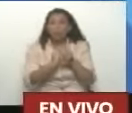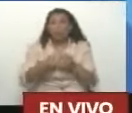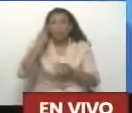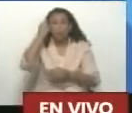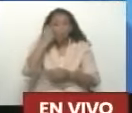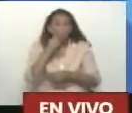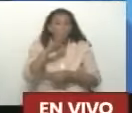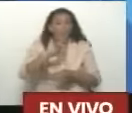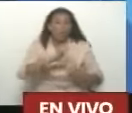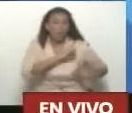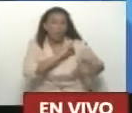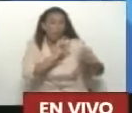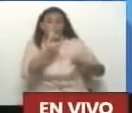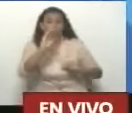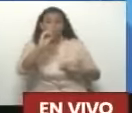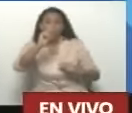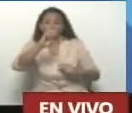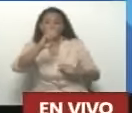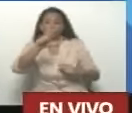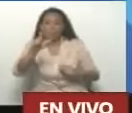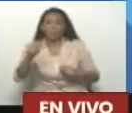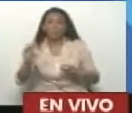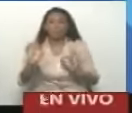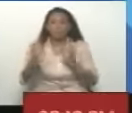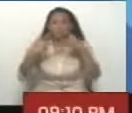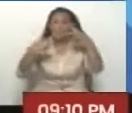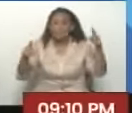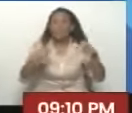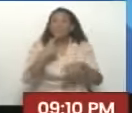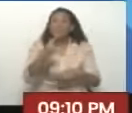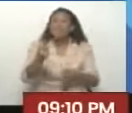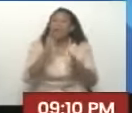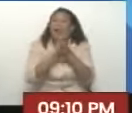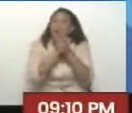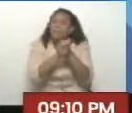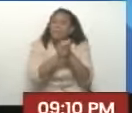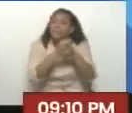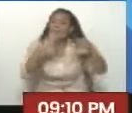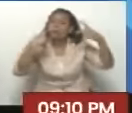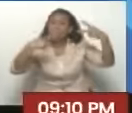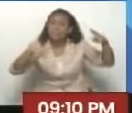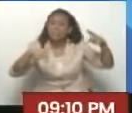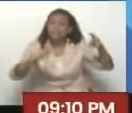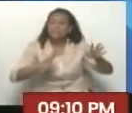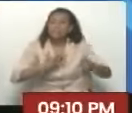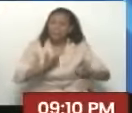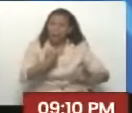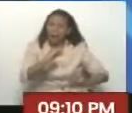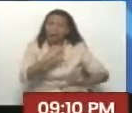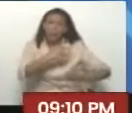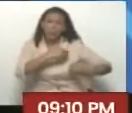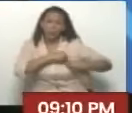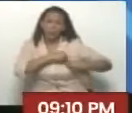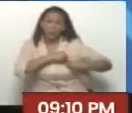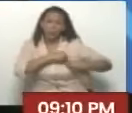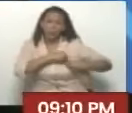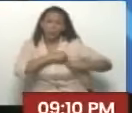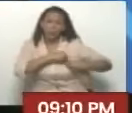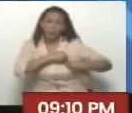Leandro Palacio, cito, Dile que la amistad tiene en mi corazón un templo,